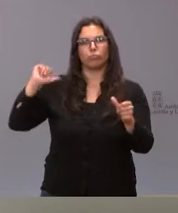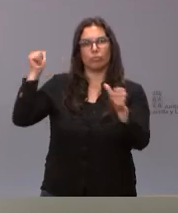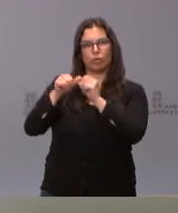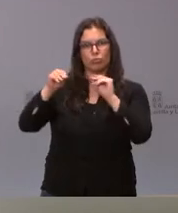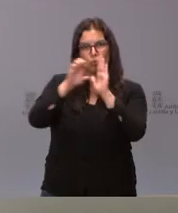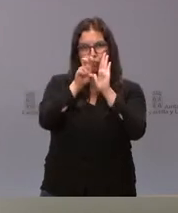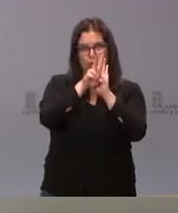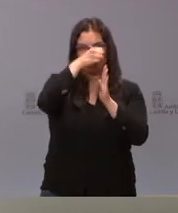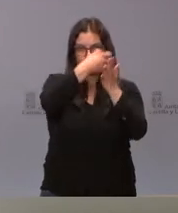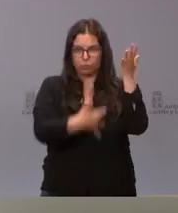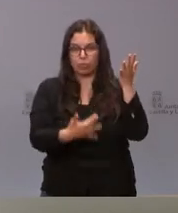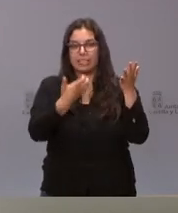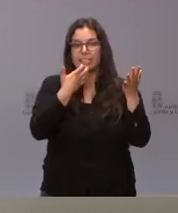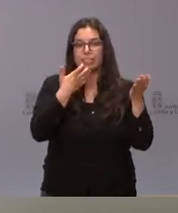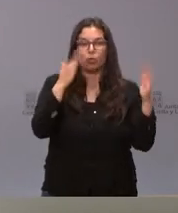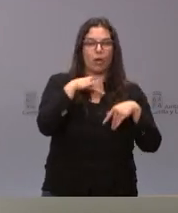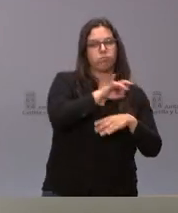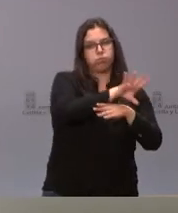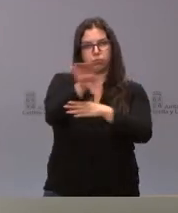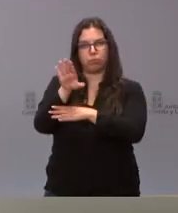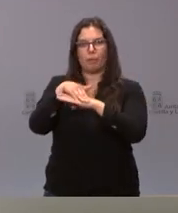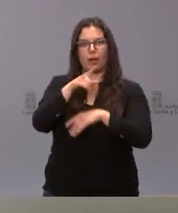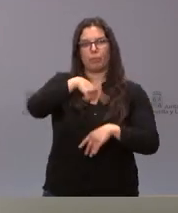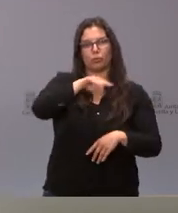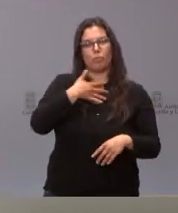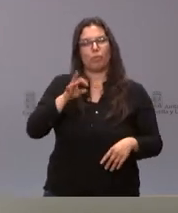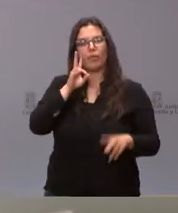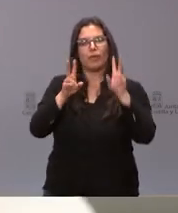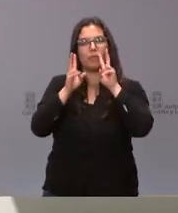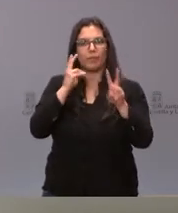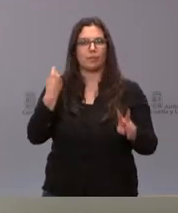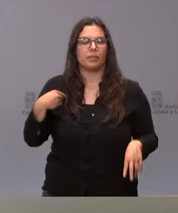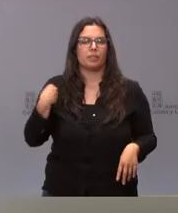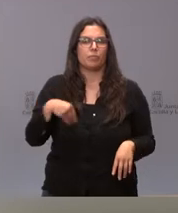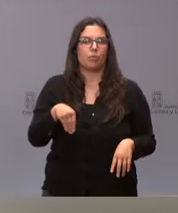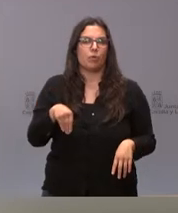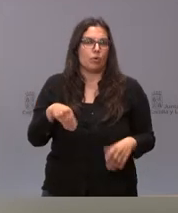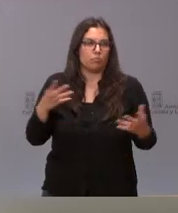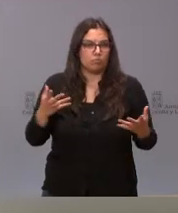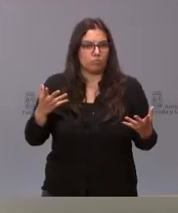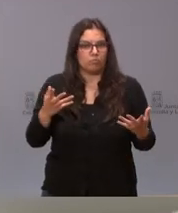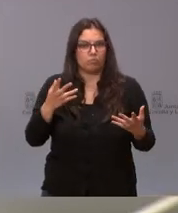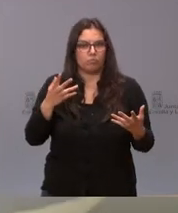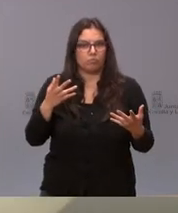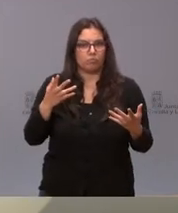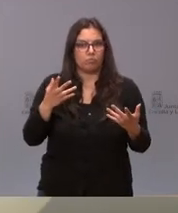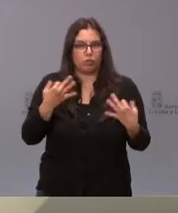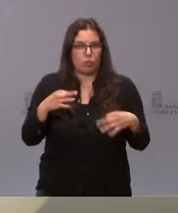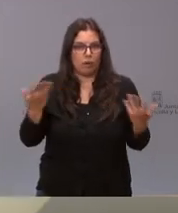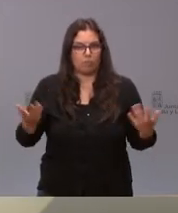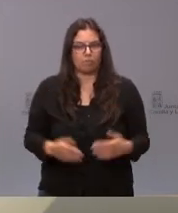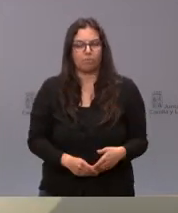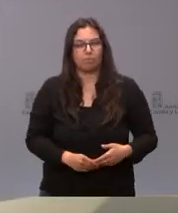enviará si no lo tienen pues para que puedan acceder a la misma en las condiciones habituales.